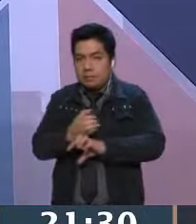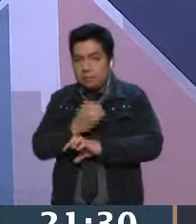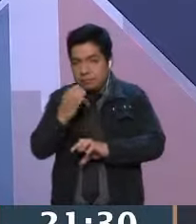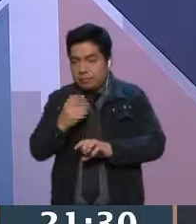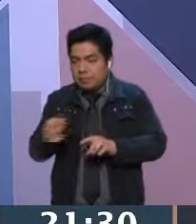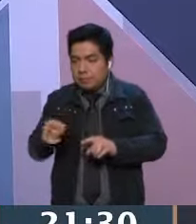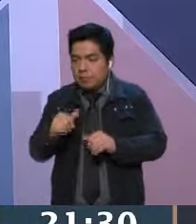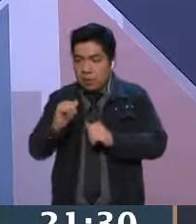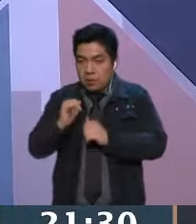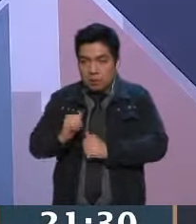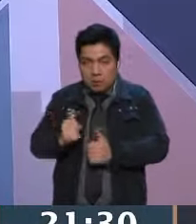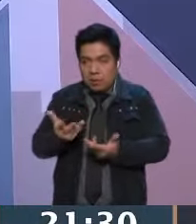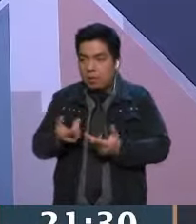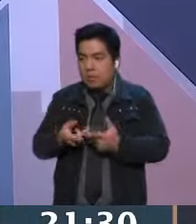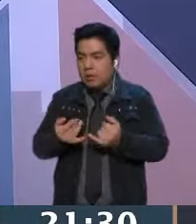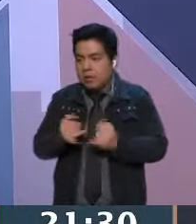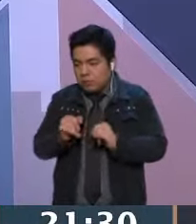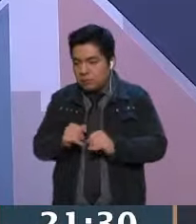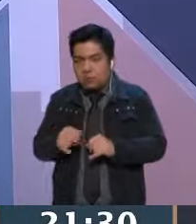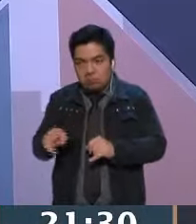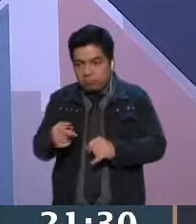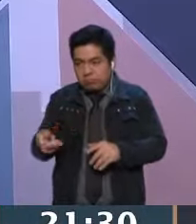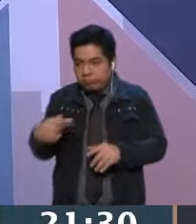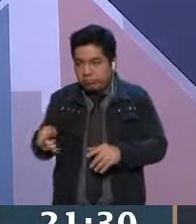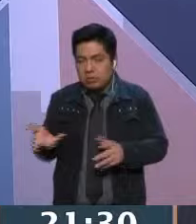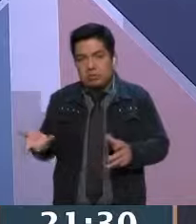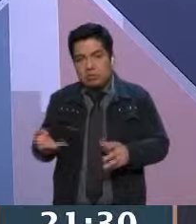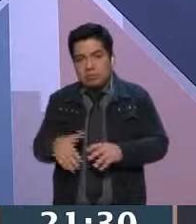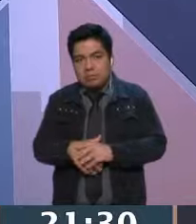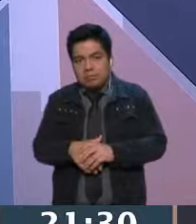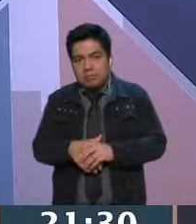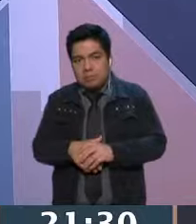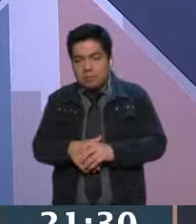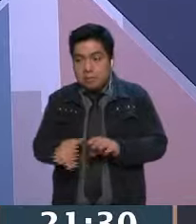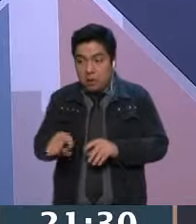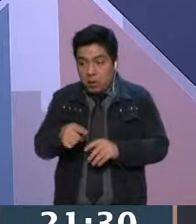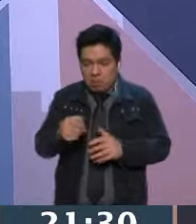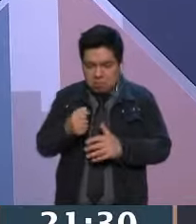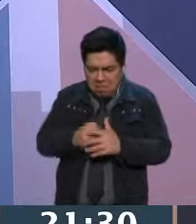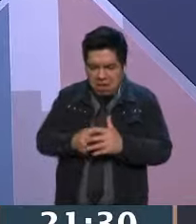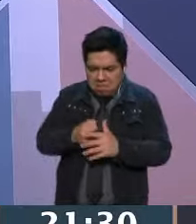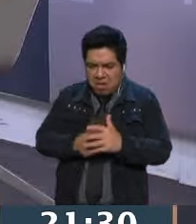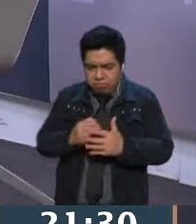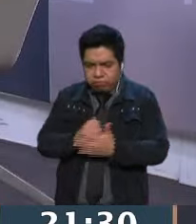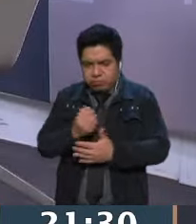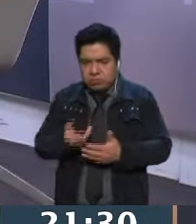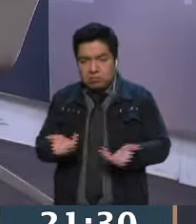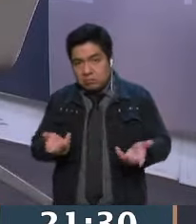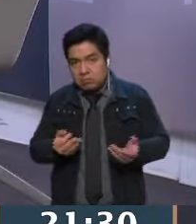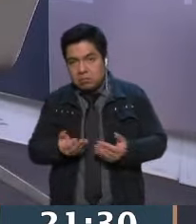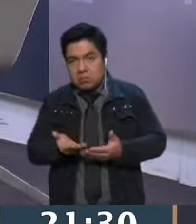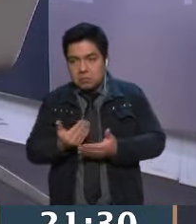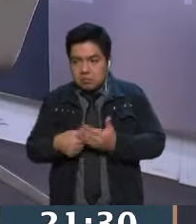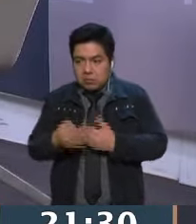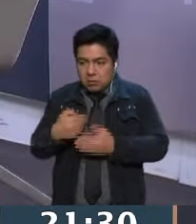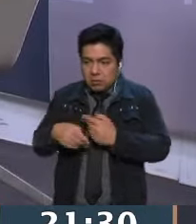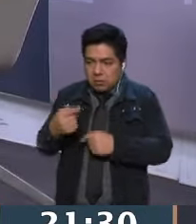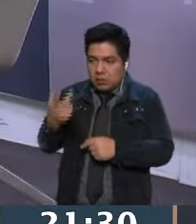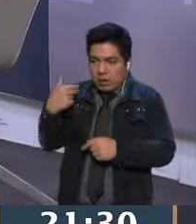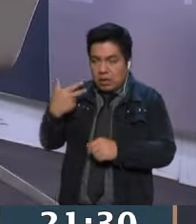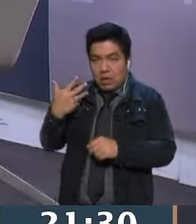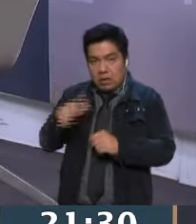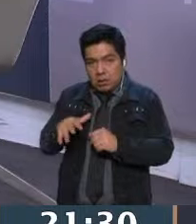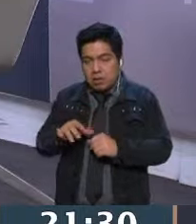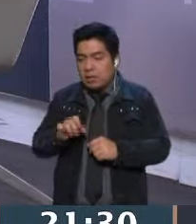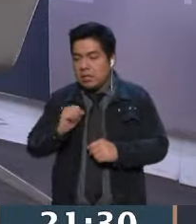autonomía y una ejecución propia por la cual pelearon. O sea, toda la última década